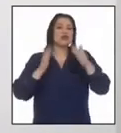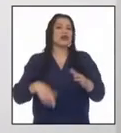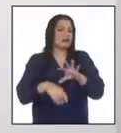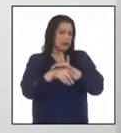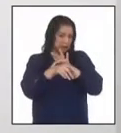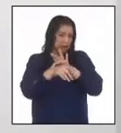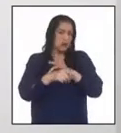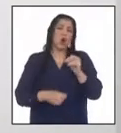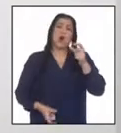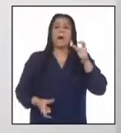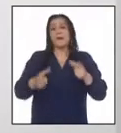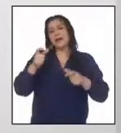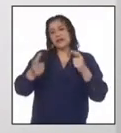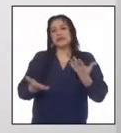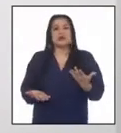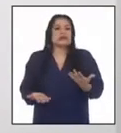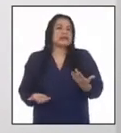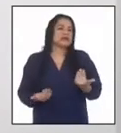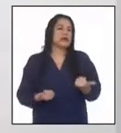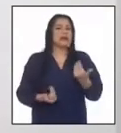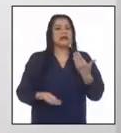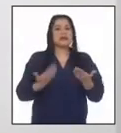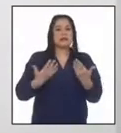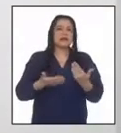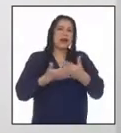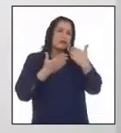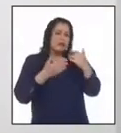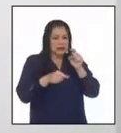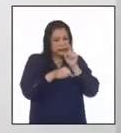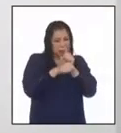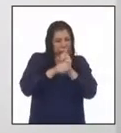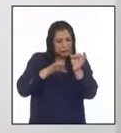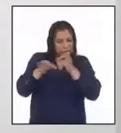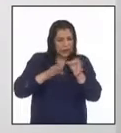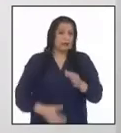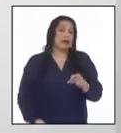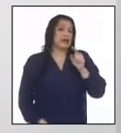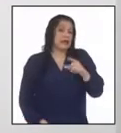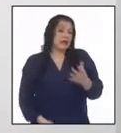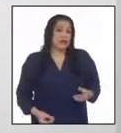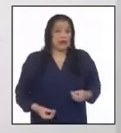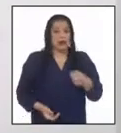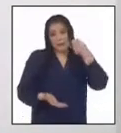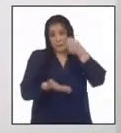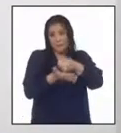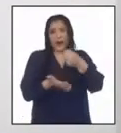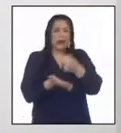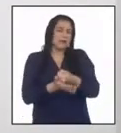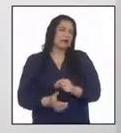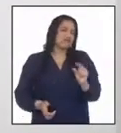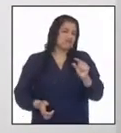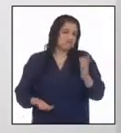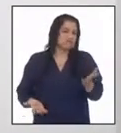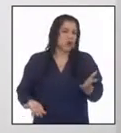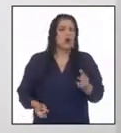medicina o personas que apenas recibían un entrenamiento básico, quienes percibían un salario modesto y eran equipados